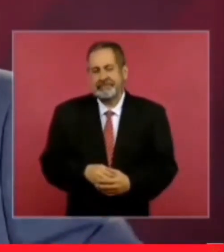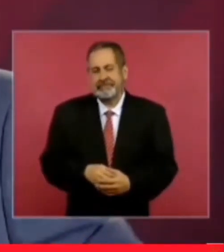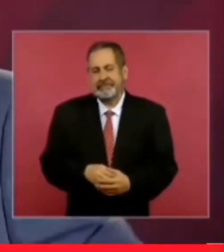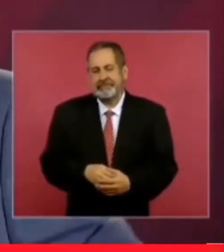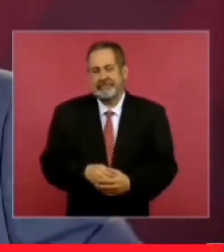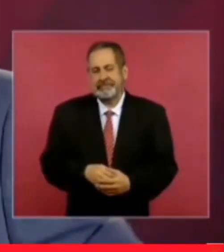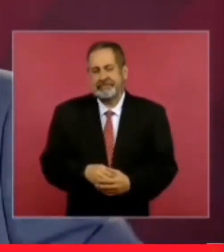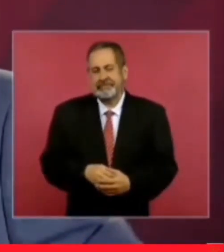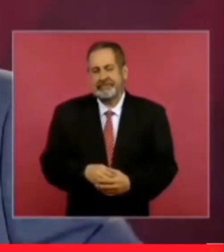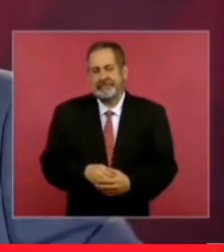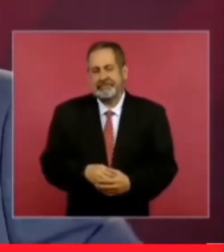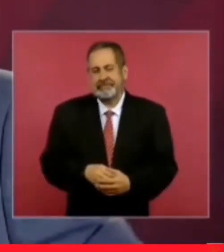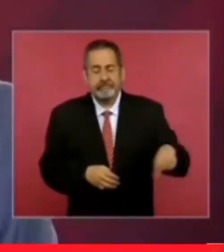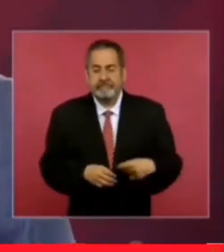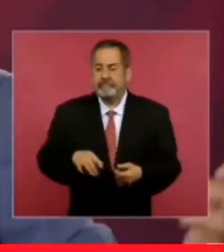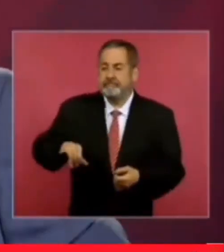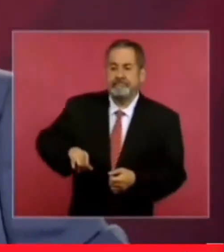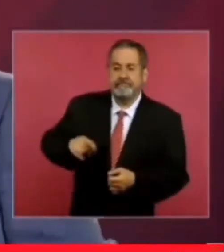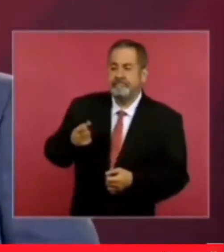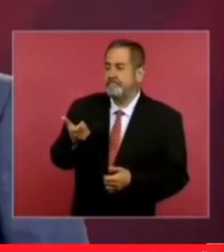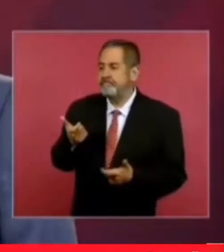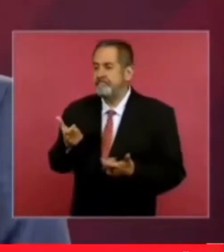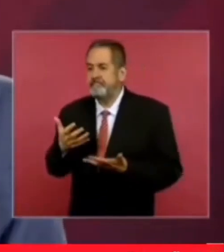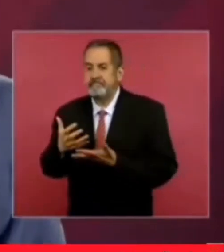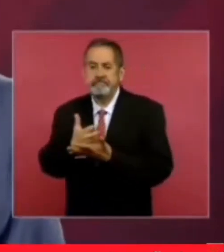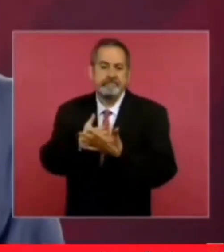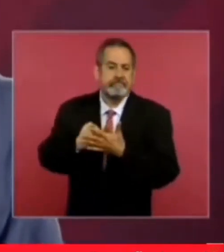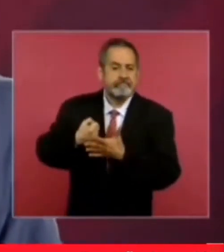son intereses es la lucha